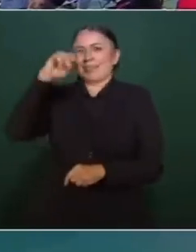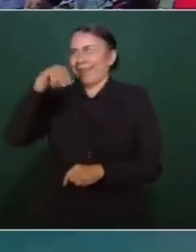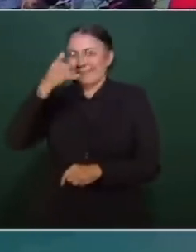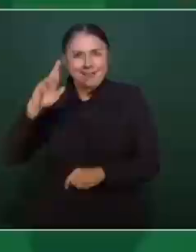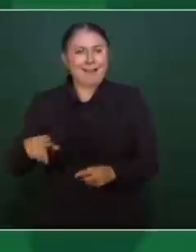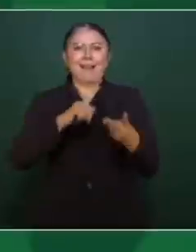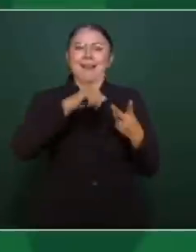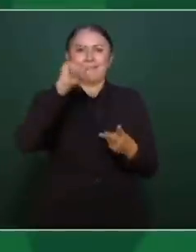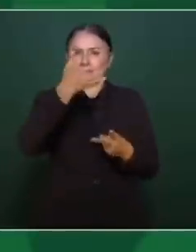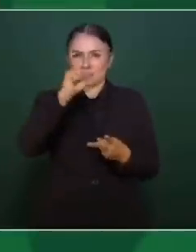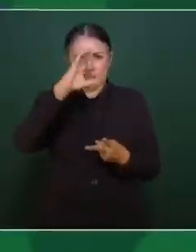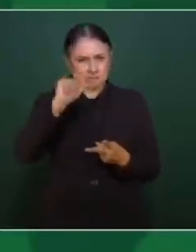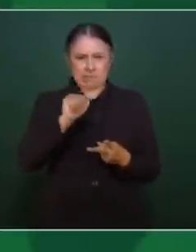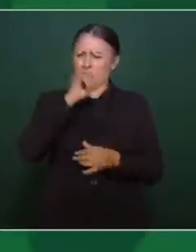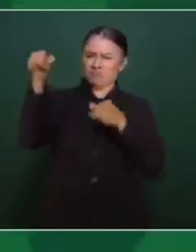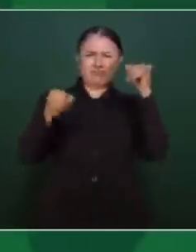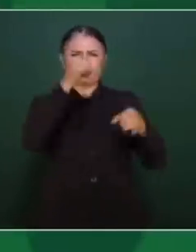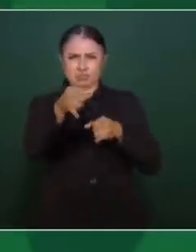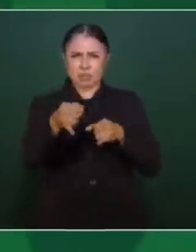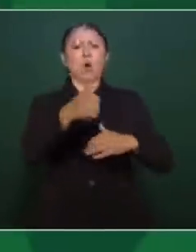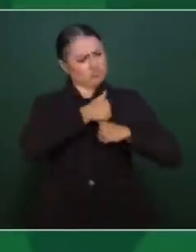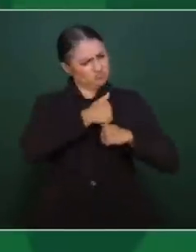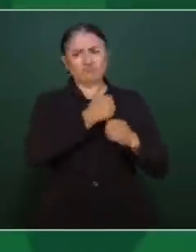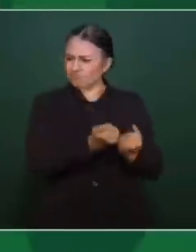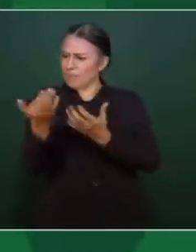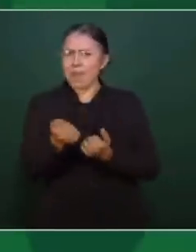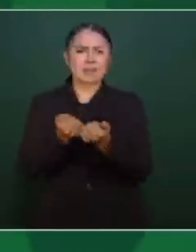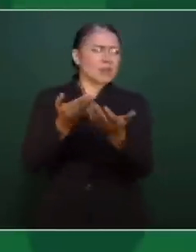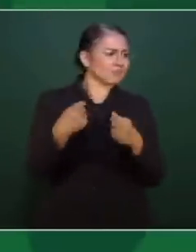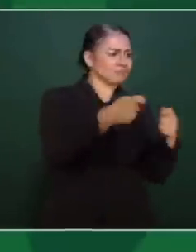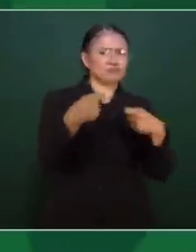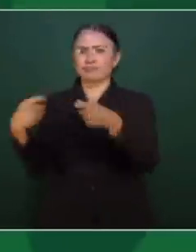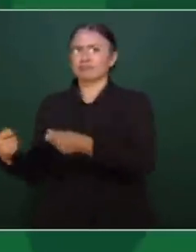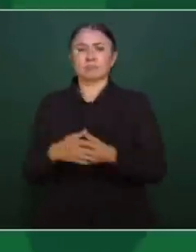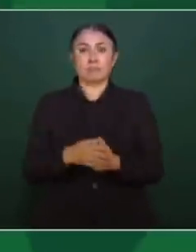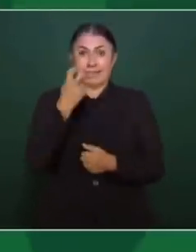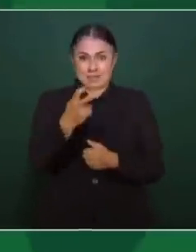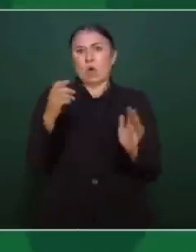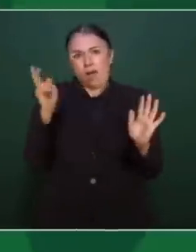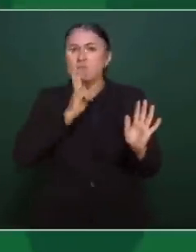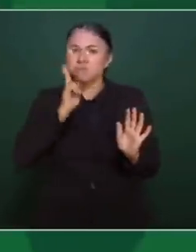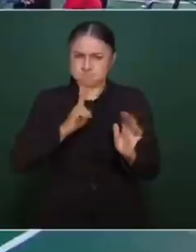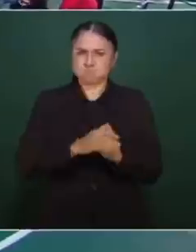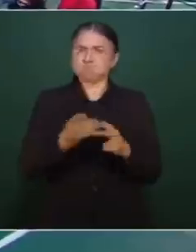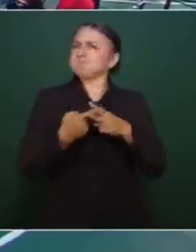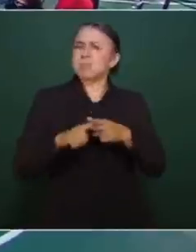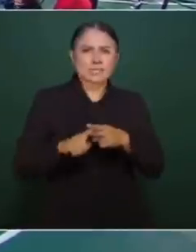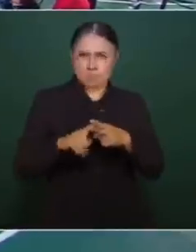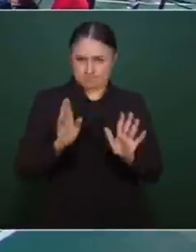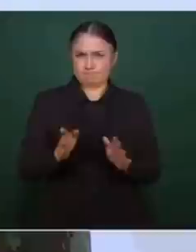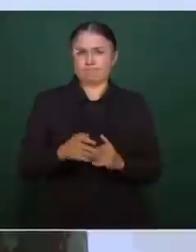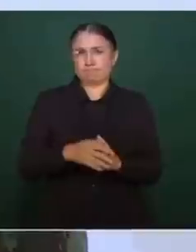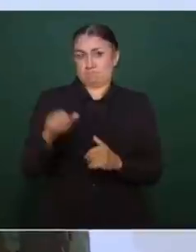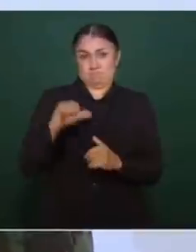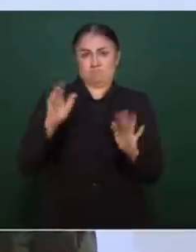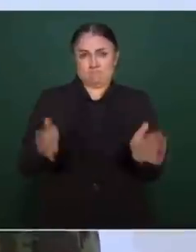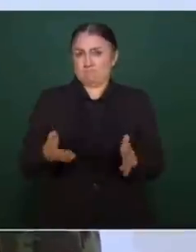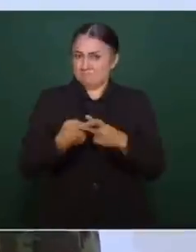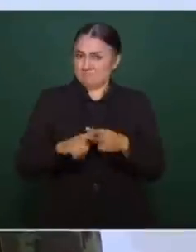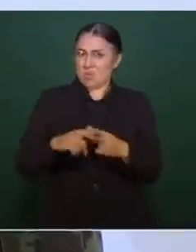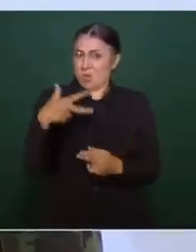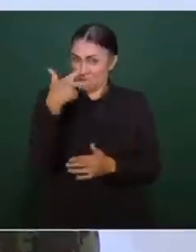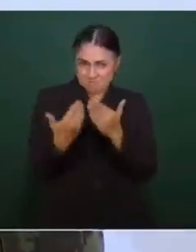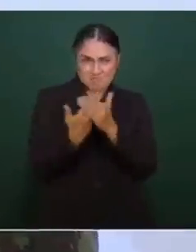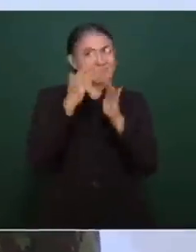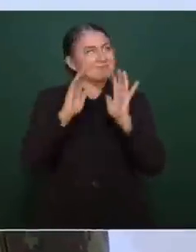la Yesca, lo más apartado, las Fuerzas Armadas. Y es un modelo, es un ensayo, que va a comenzar hoy, a